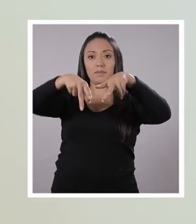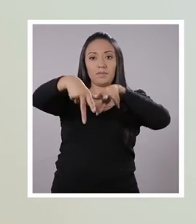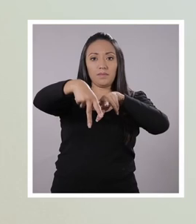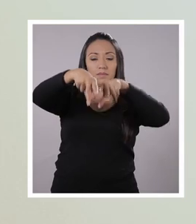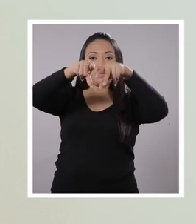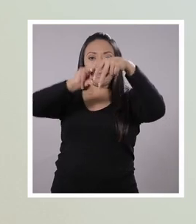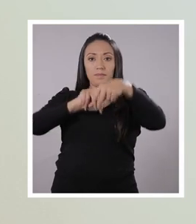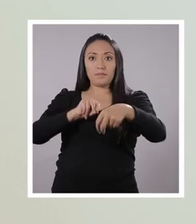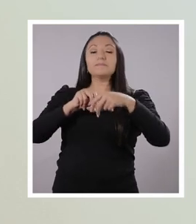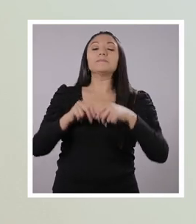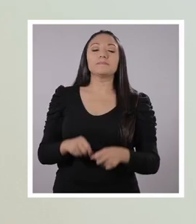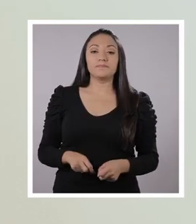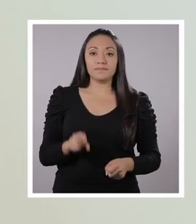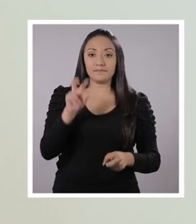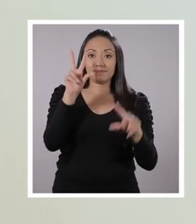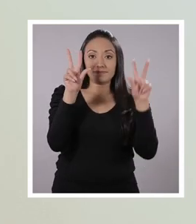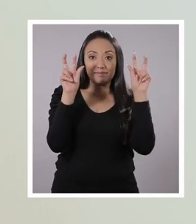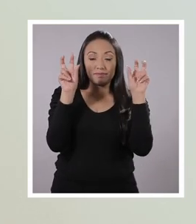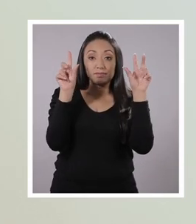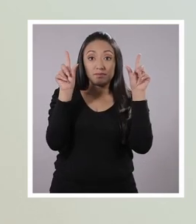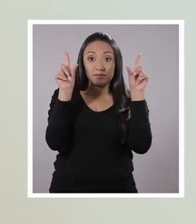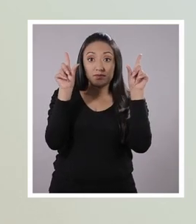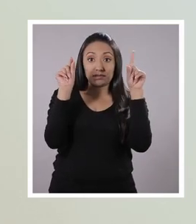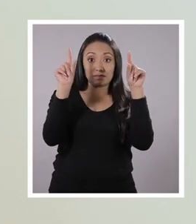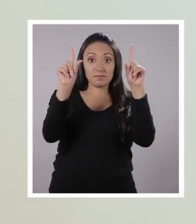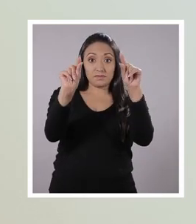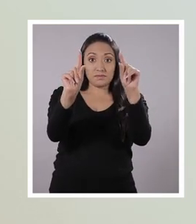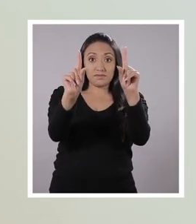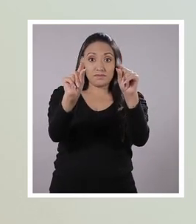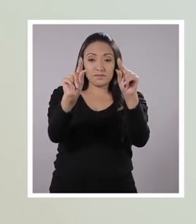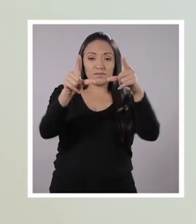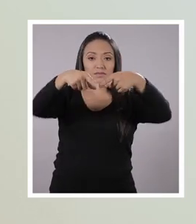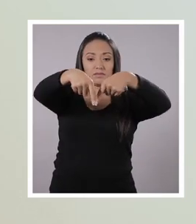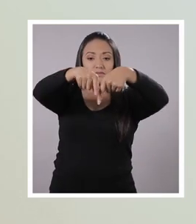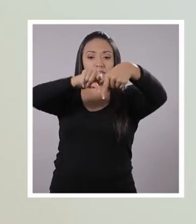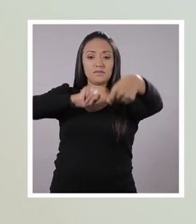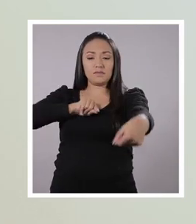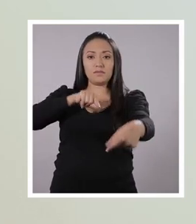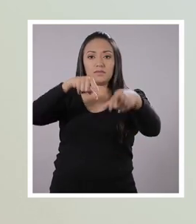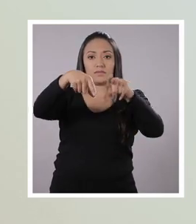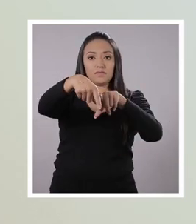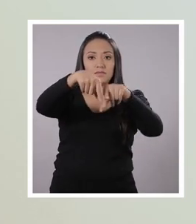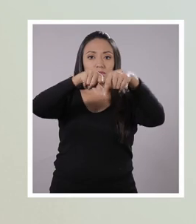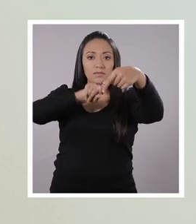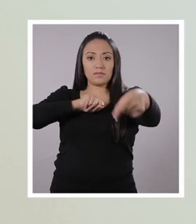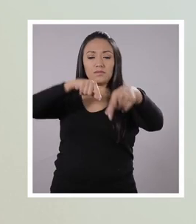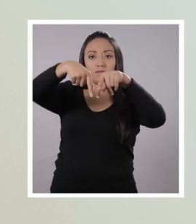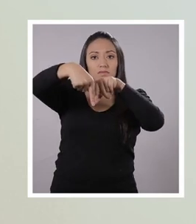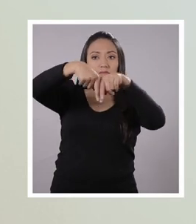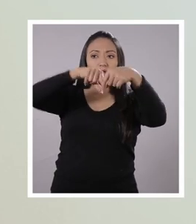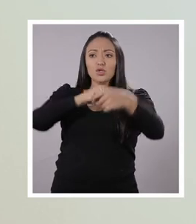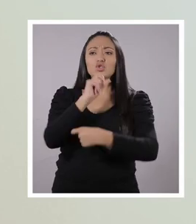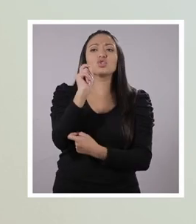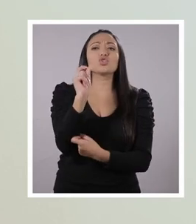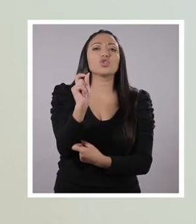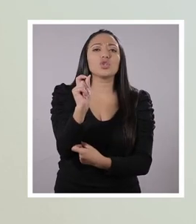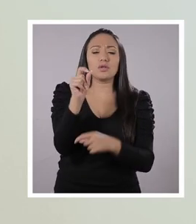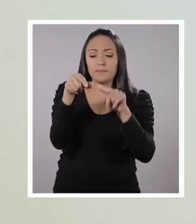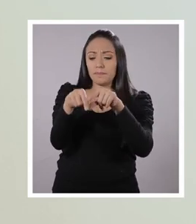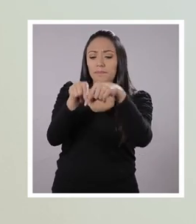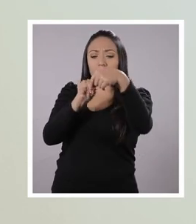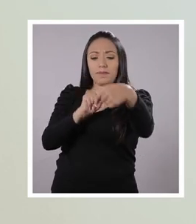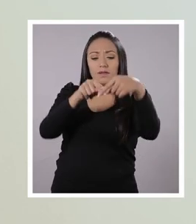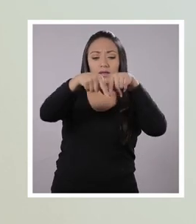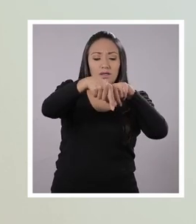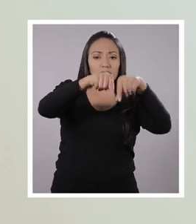lo que hacemos es, usando nuestros dedos, pulgar y el índice, vamos a hacer trozos de papel. Muy pequeñitos. Muy pequeñitos, ¿sí?